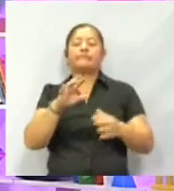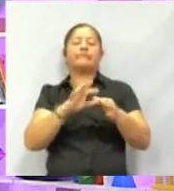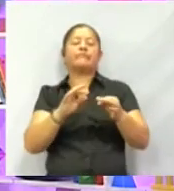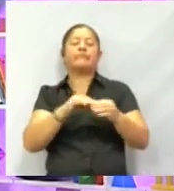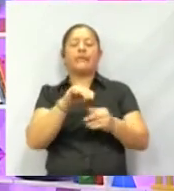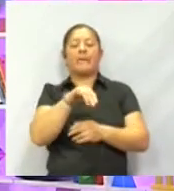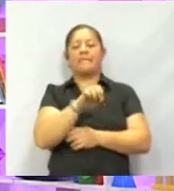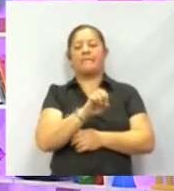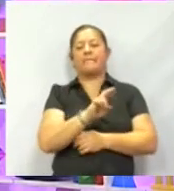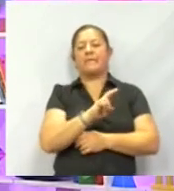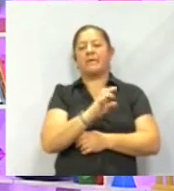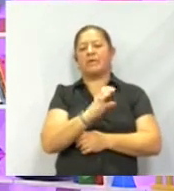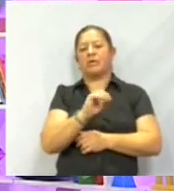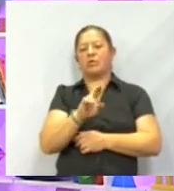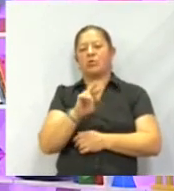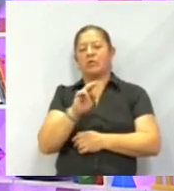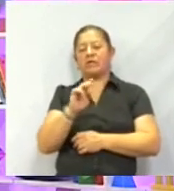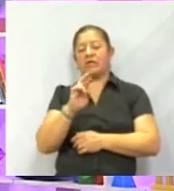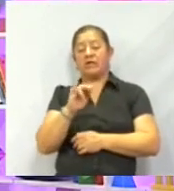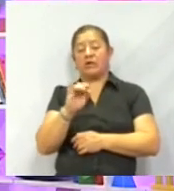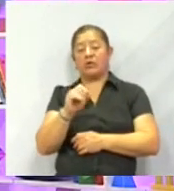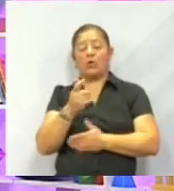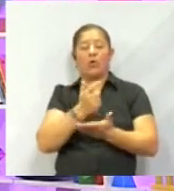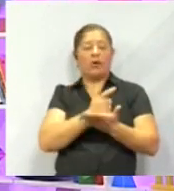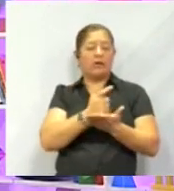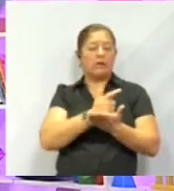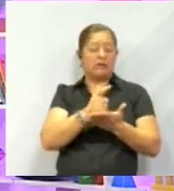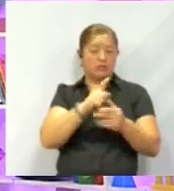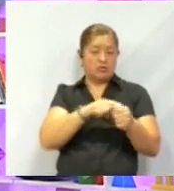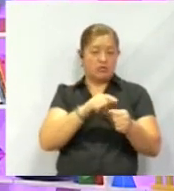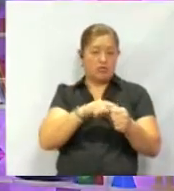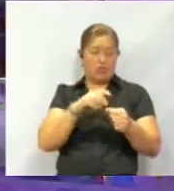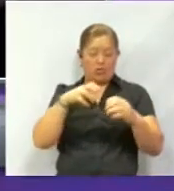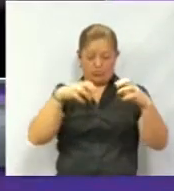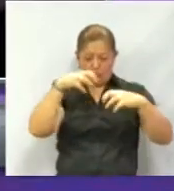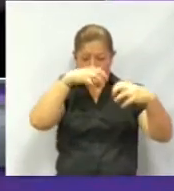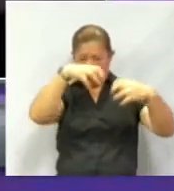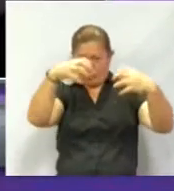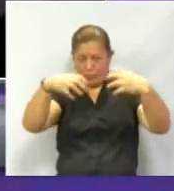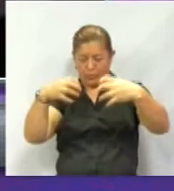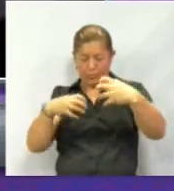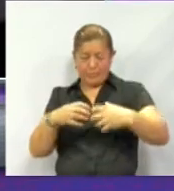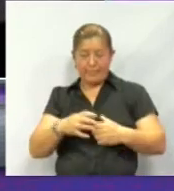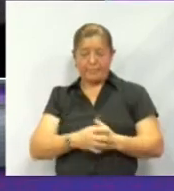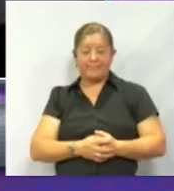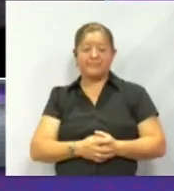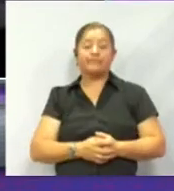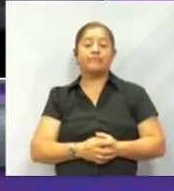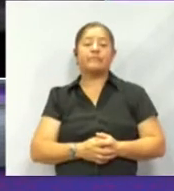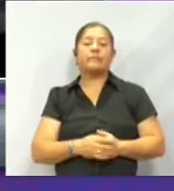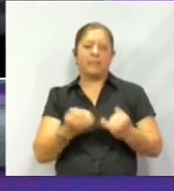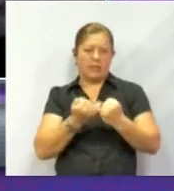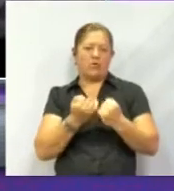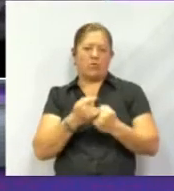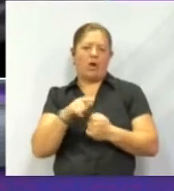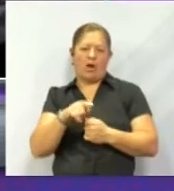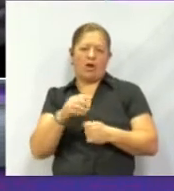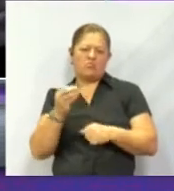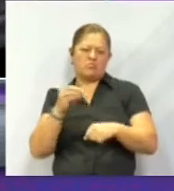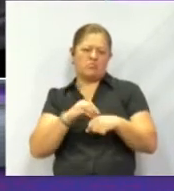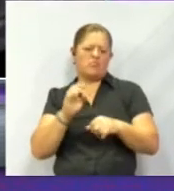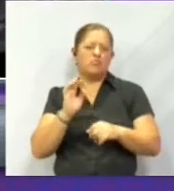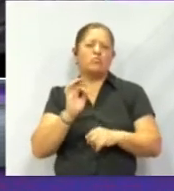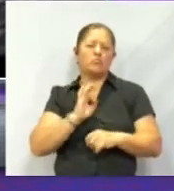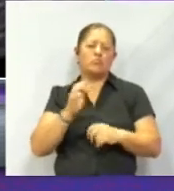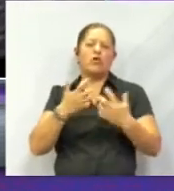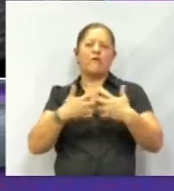mercurio. Dijimos que tiene un color gris y que está lleno de cráteres y que incluso podríamos poner ahí una, pues, una